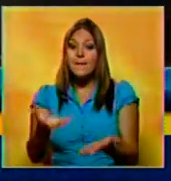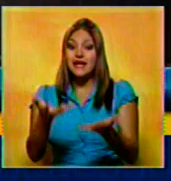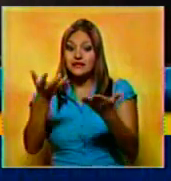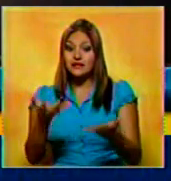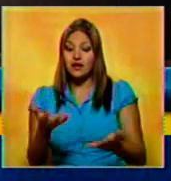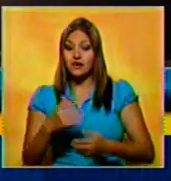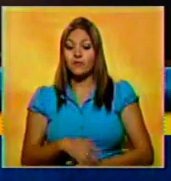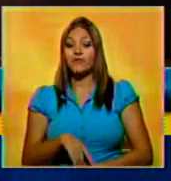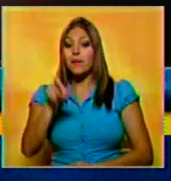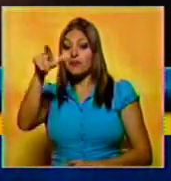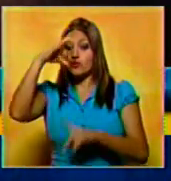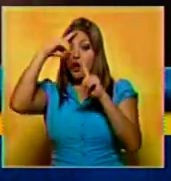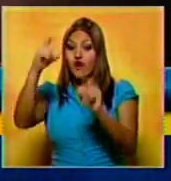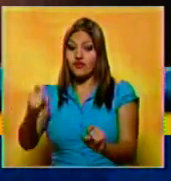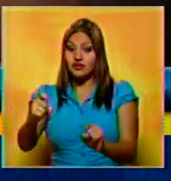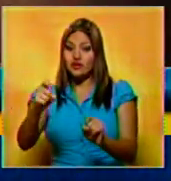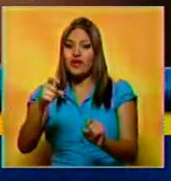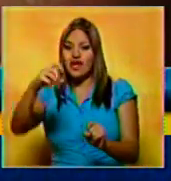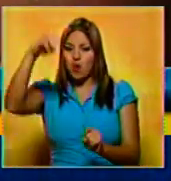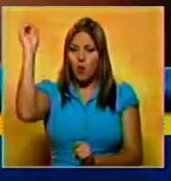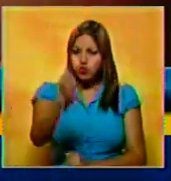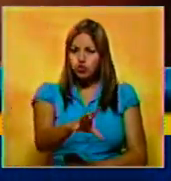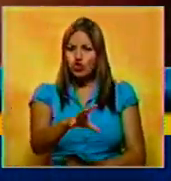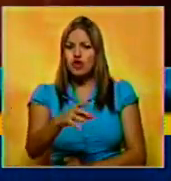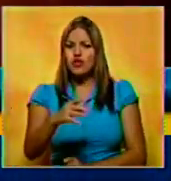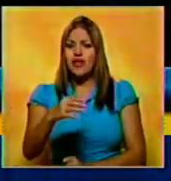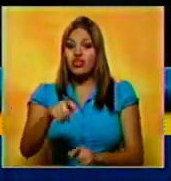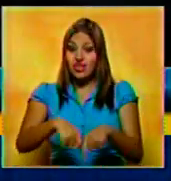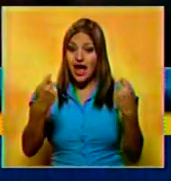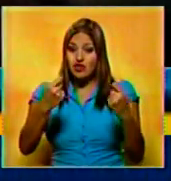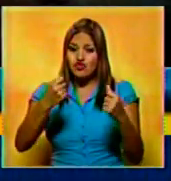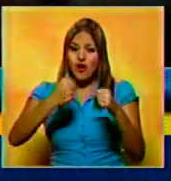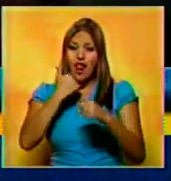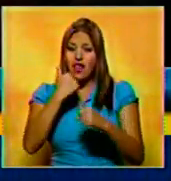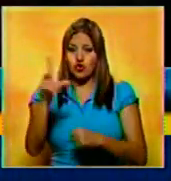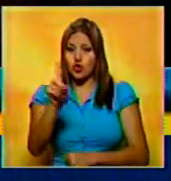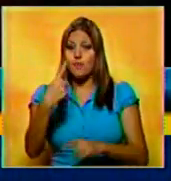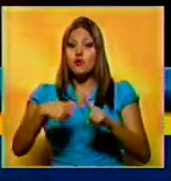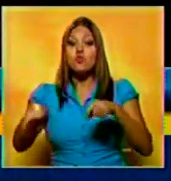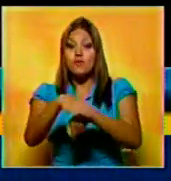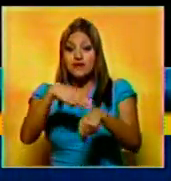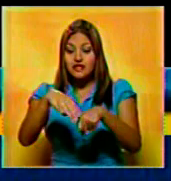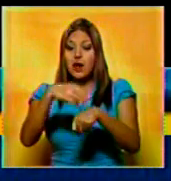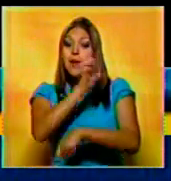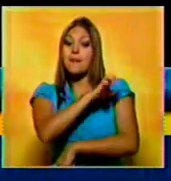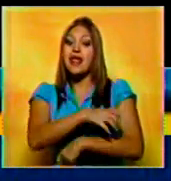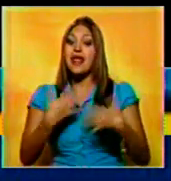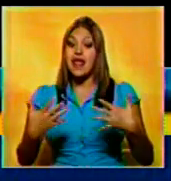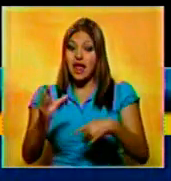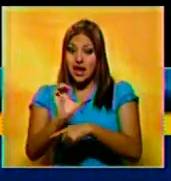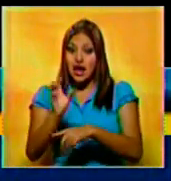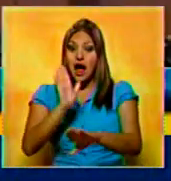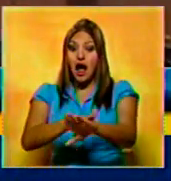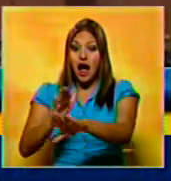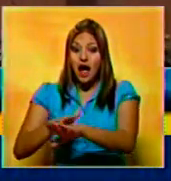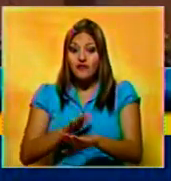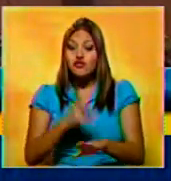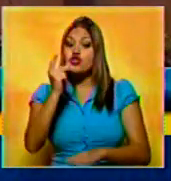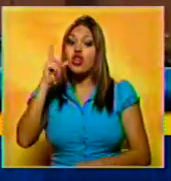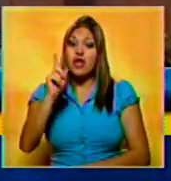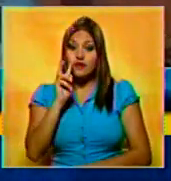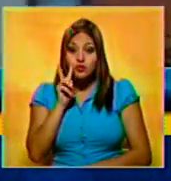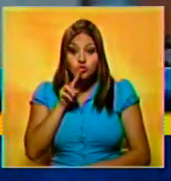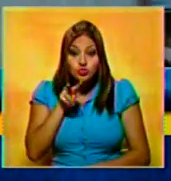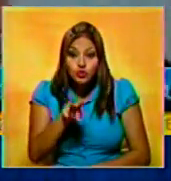Pese a que los expertos aseguran que los fragmentos no son radiactivos, el Ministerio para Emergencias aconsejó a la población que no se acerque